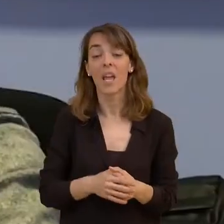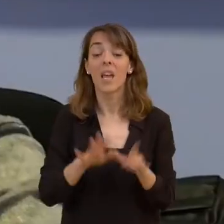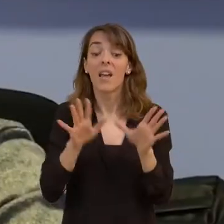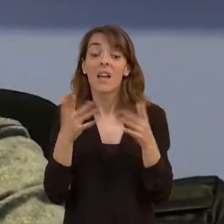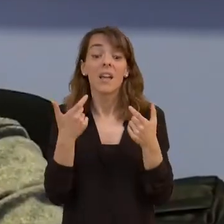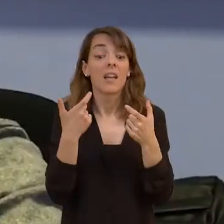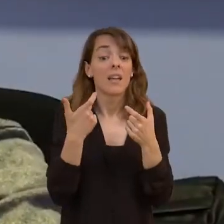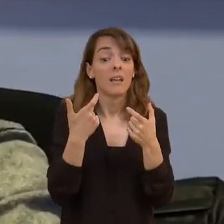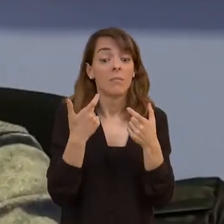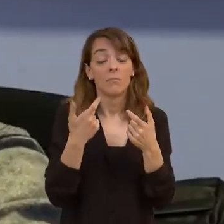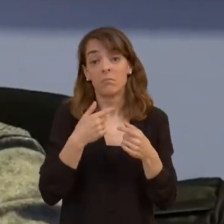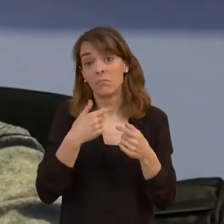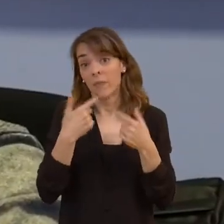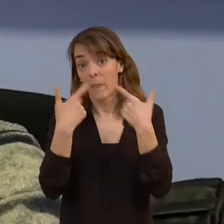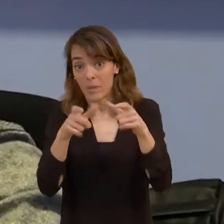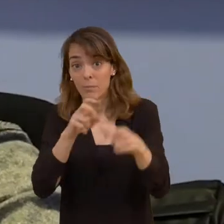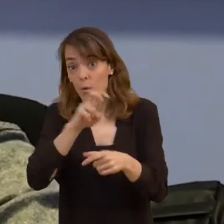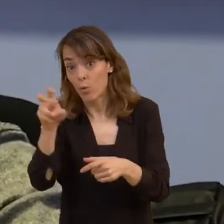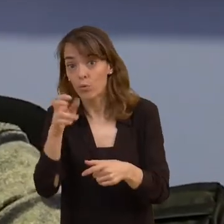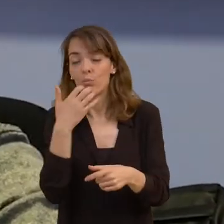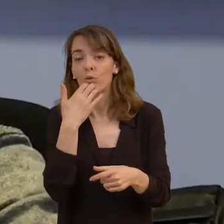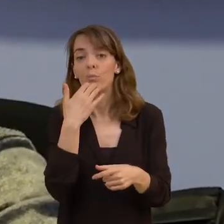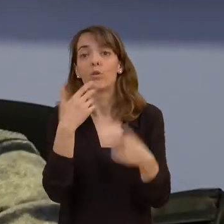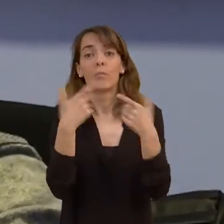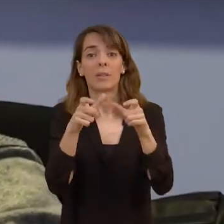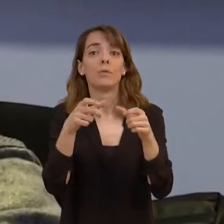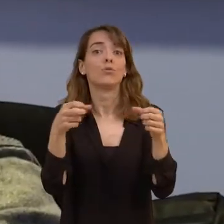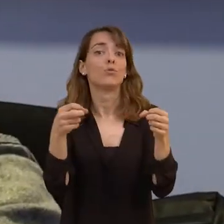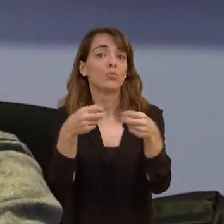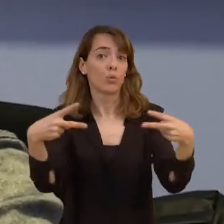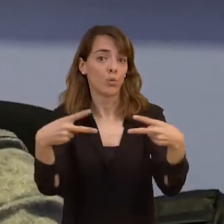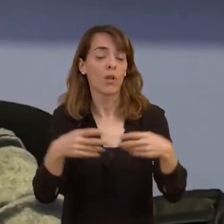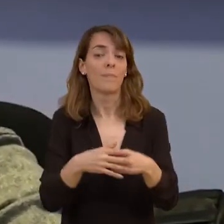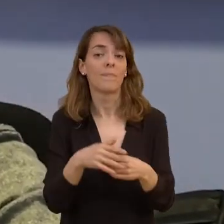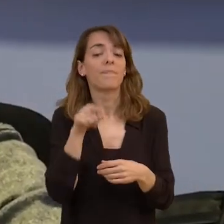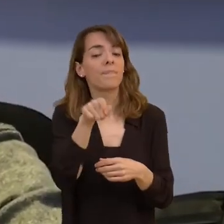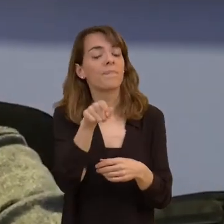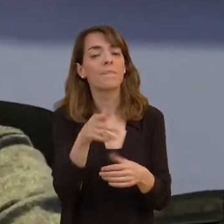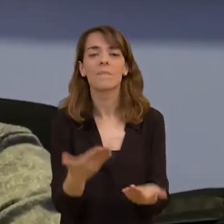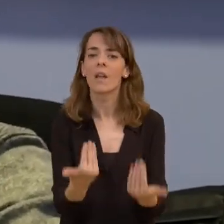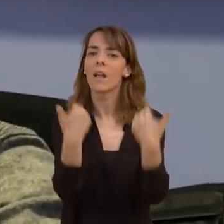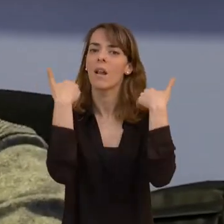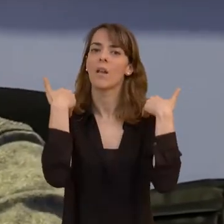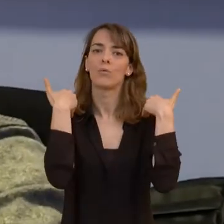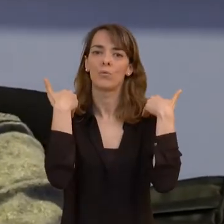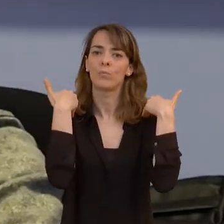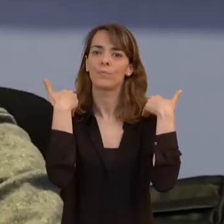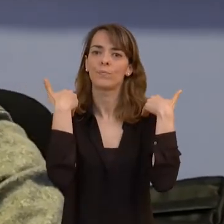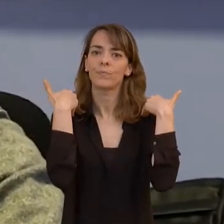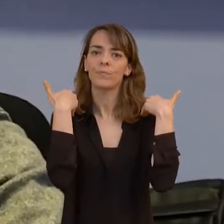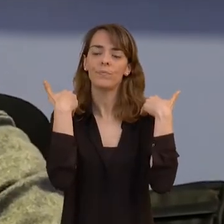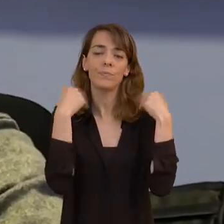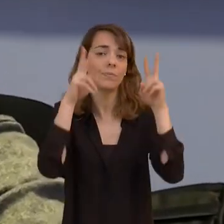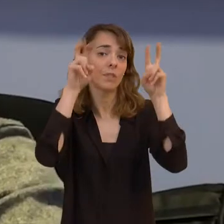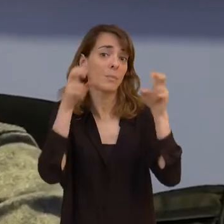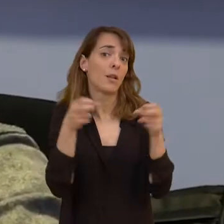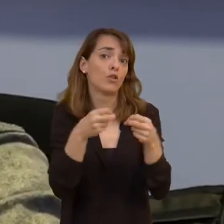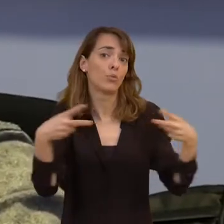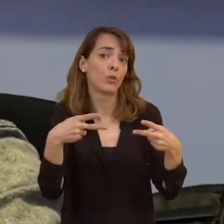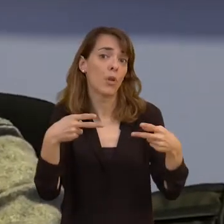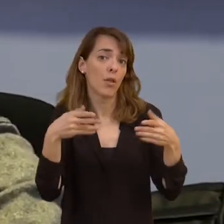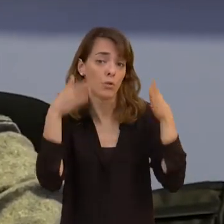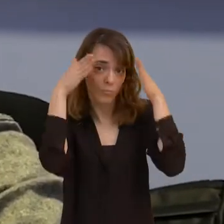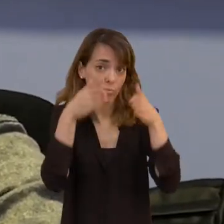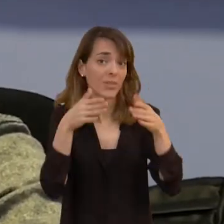Vale, otro de los departamentos que forman, mira lo que te digo, es el departamento de subtitulado Aquí nos encargamos de todo lo que es el